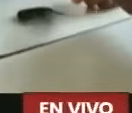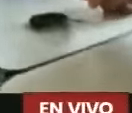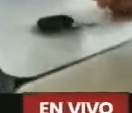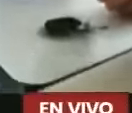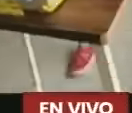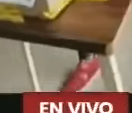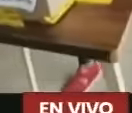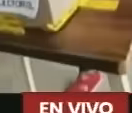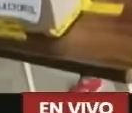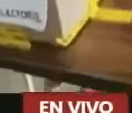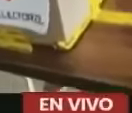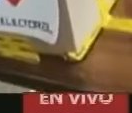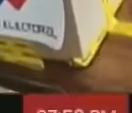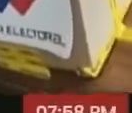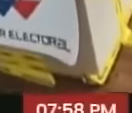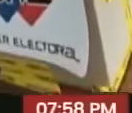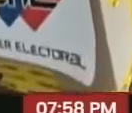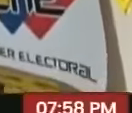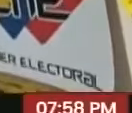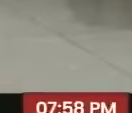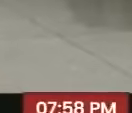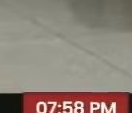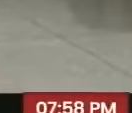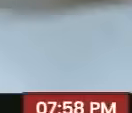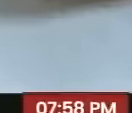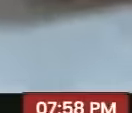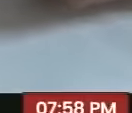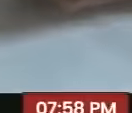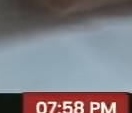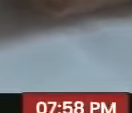decidiendo Por el futuro De nuestras comunidades